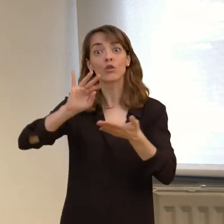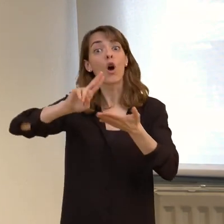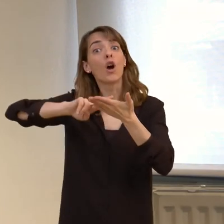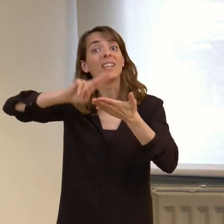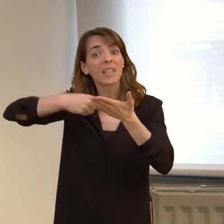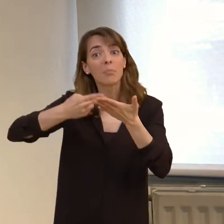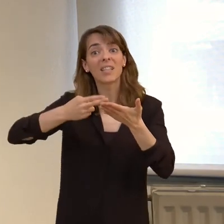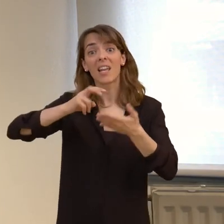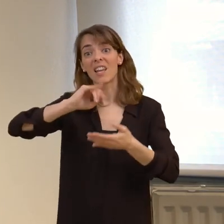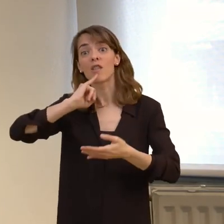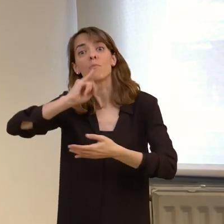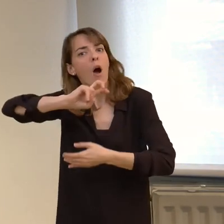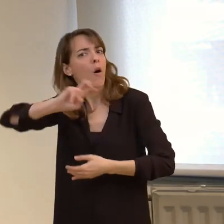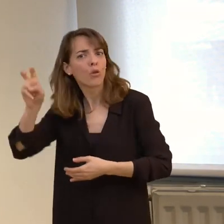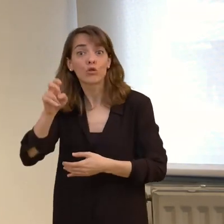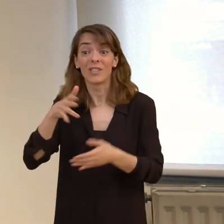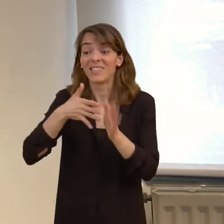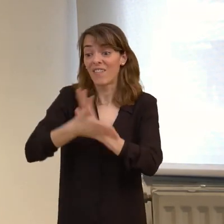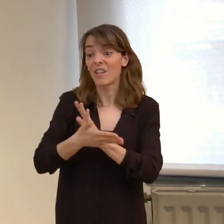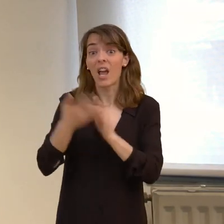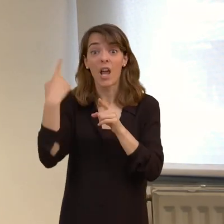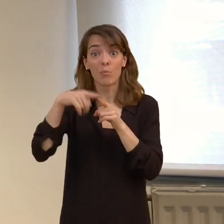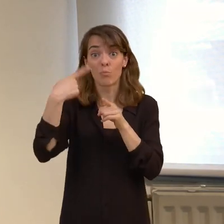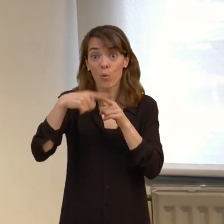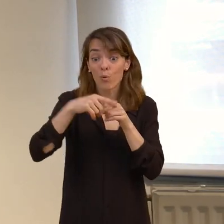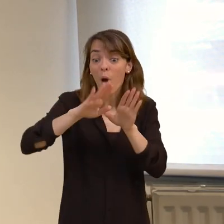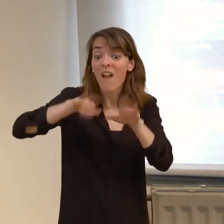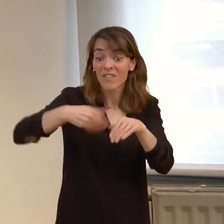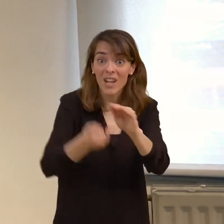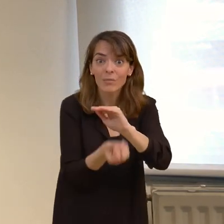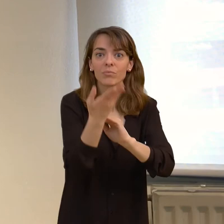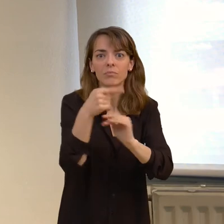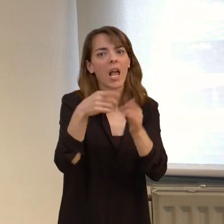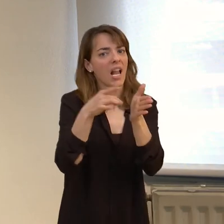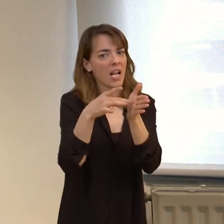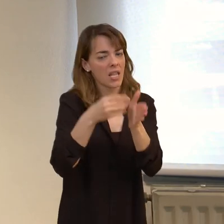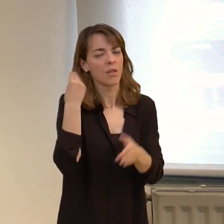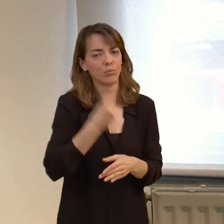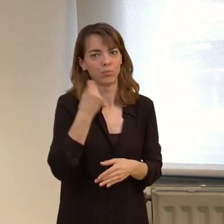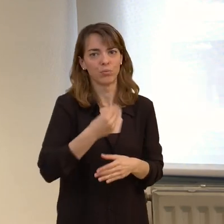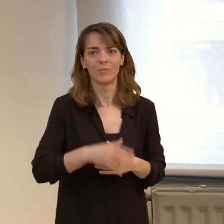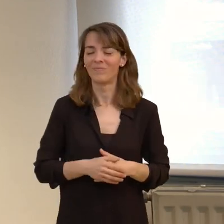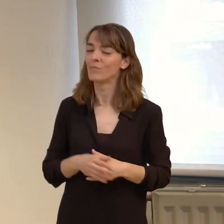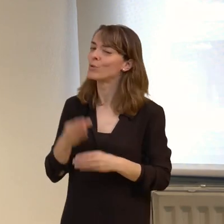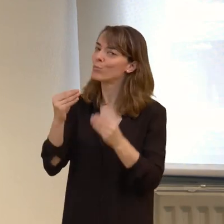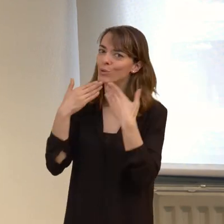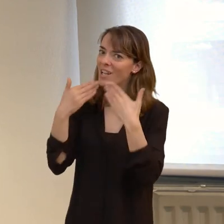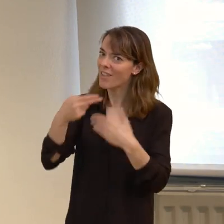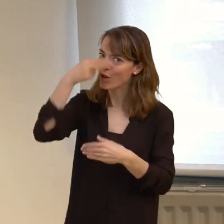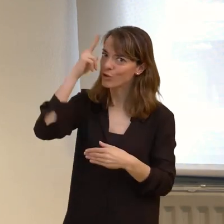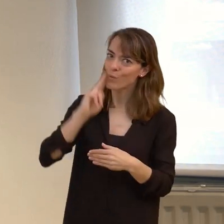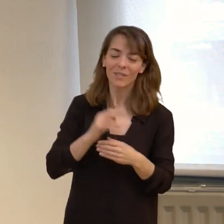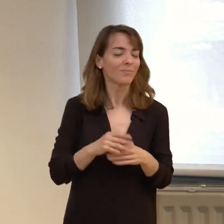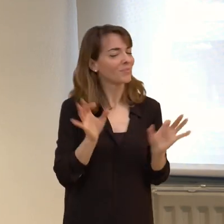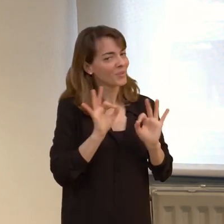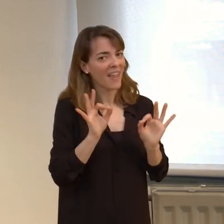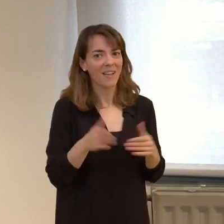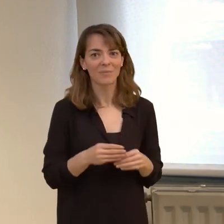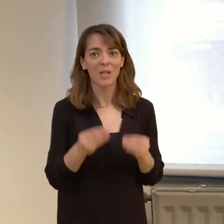idiomas, lo cual nos garantiza que el producto que va a salir es de cierta calidad. Muchas gracias, José Luis. Pues nada,